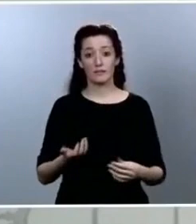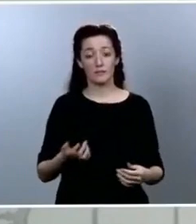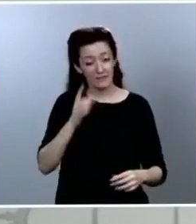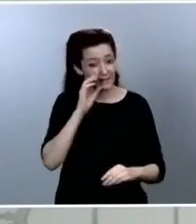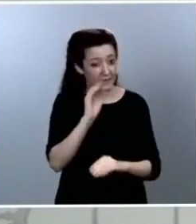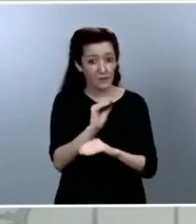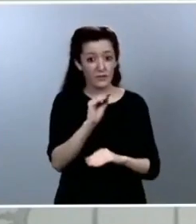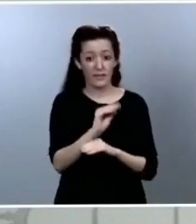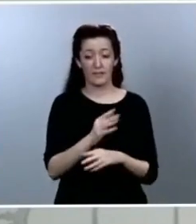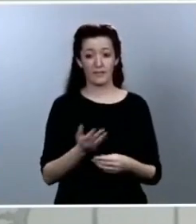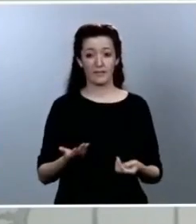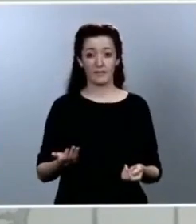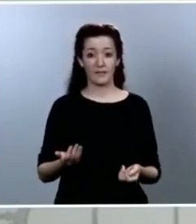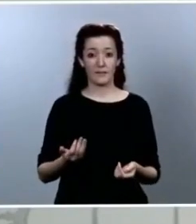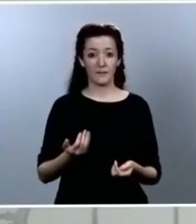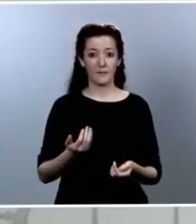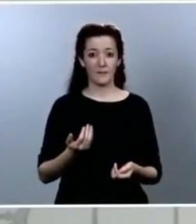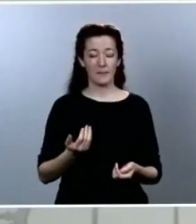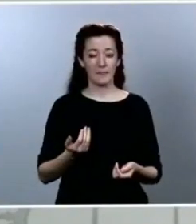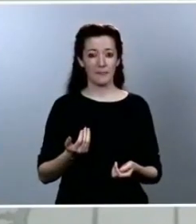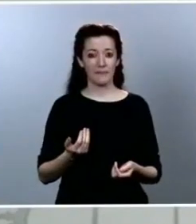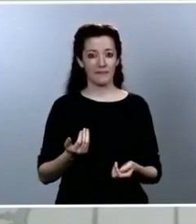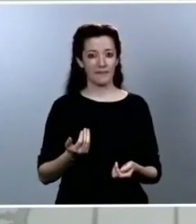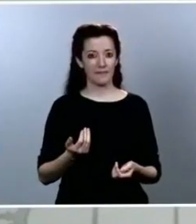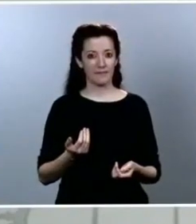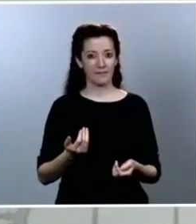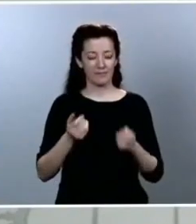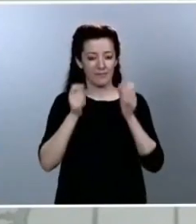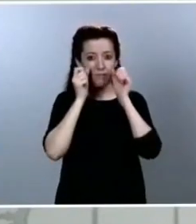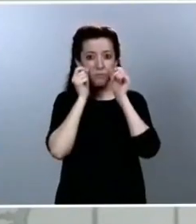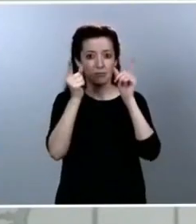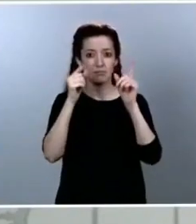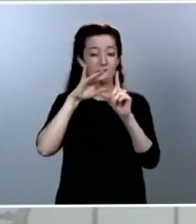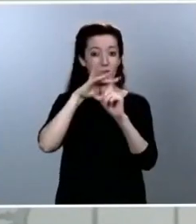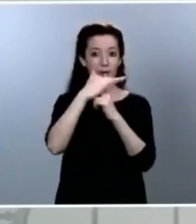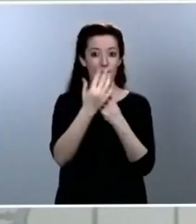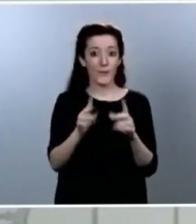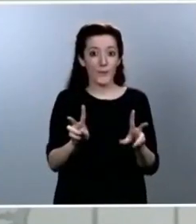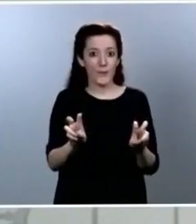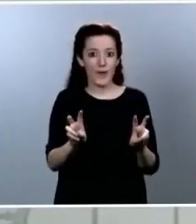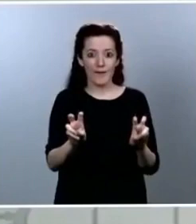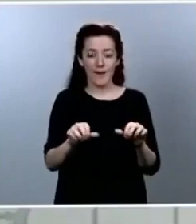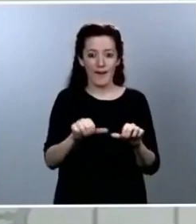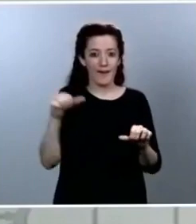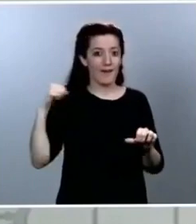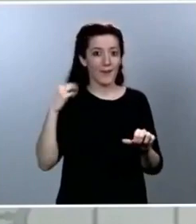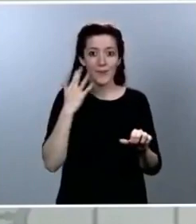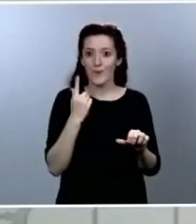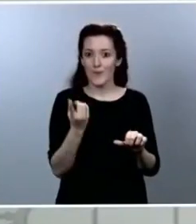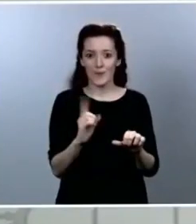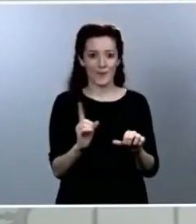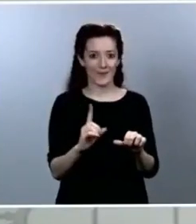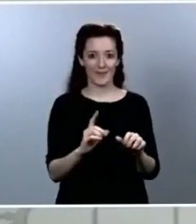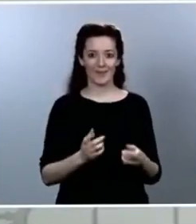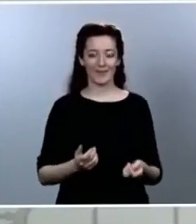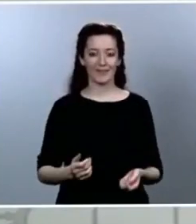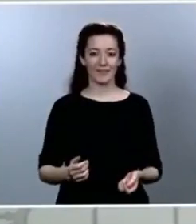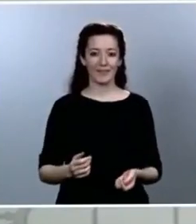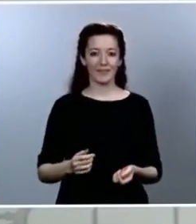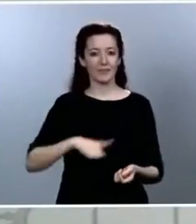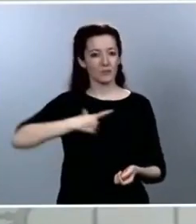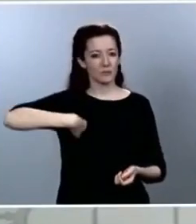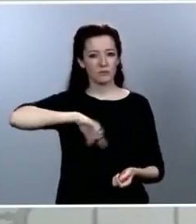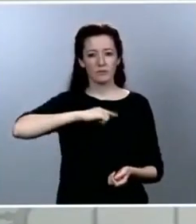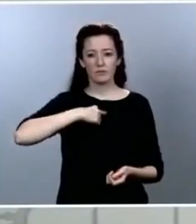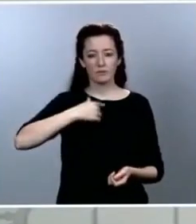Hay que ser muy conscientes de que nos estamos enfrentando a algo desconocido, que vamos a poner toda nuestra inteligencia científica,